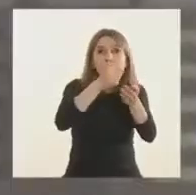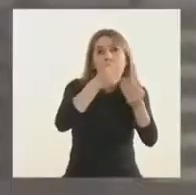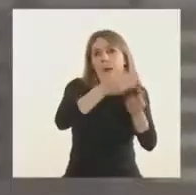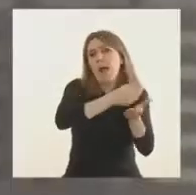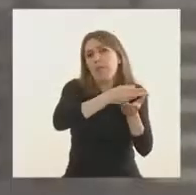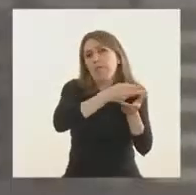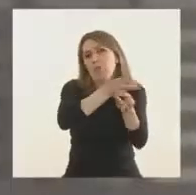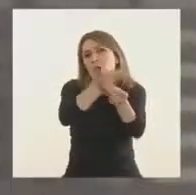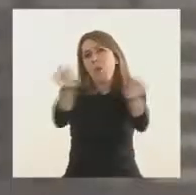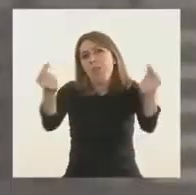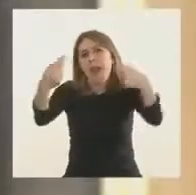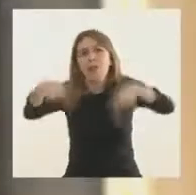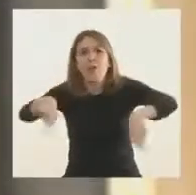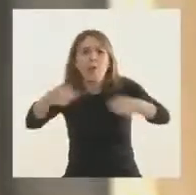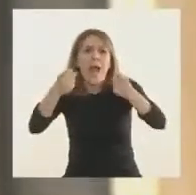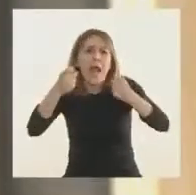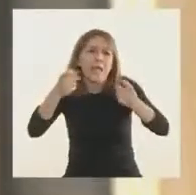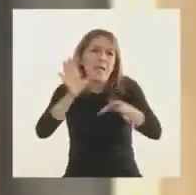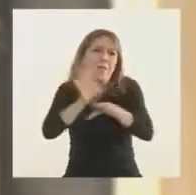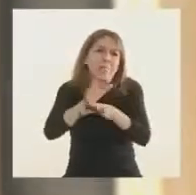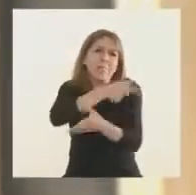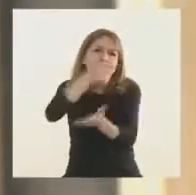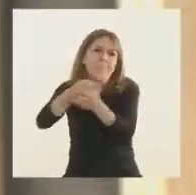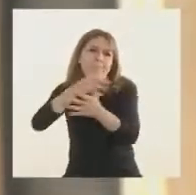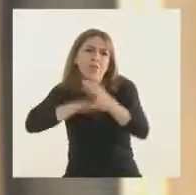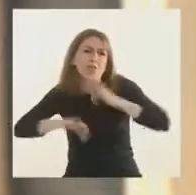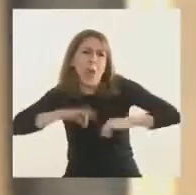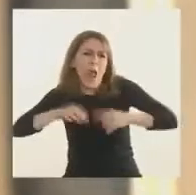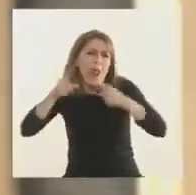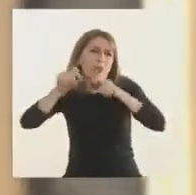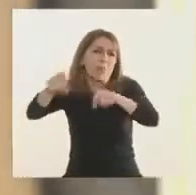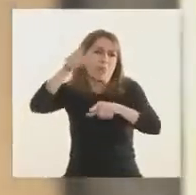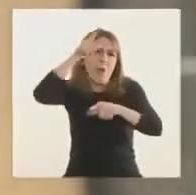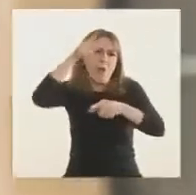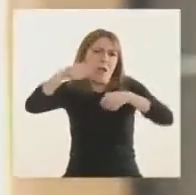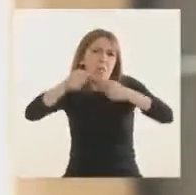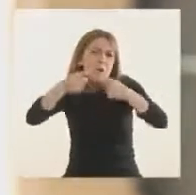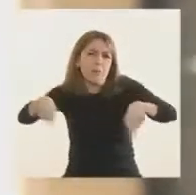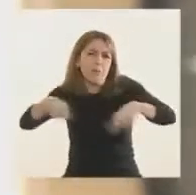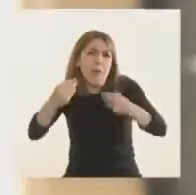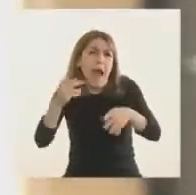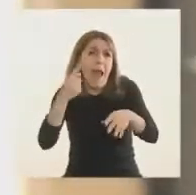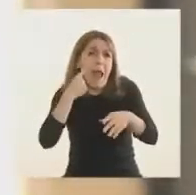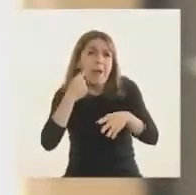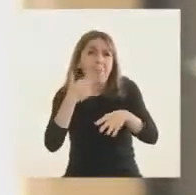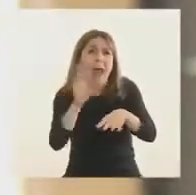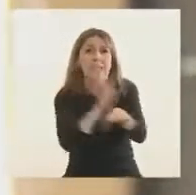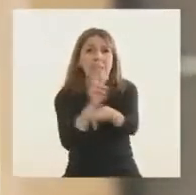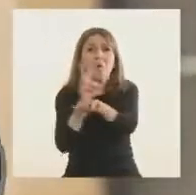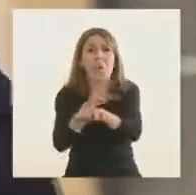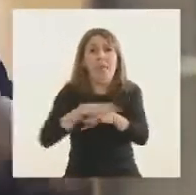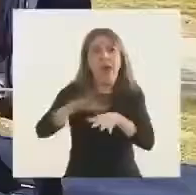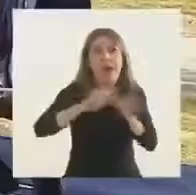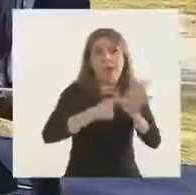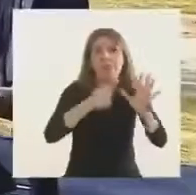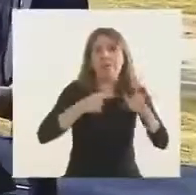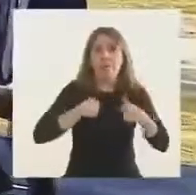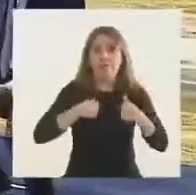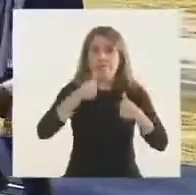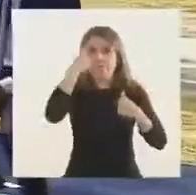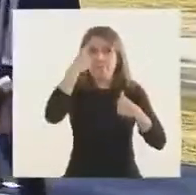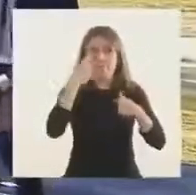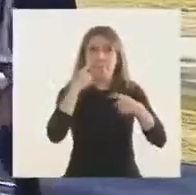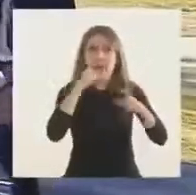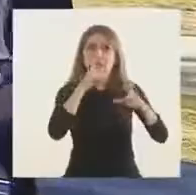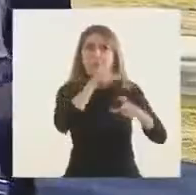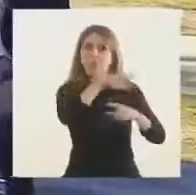se necesite para mejorar las condiciones de seguridad. Y yo le pido al Gobernador que le preste atención a Rosario porque me parece que acá hay un foco